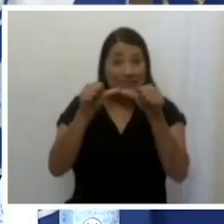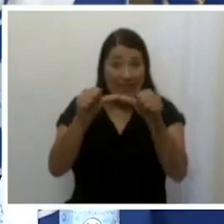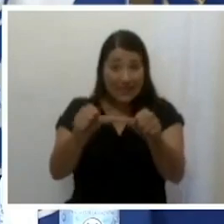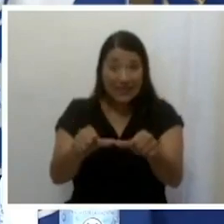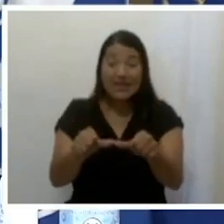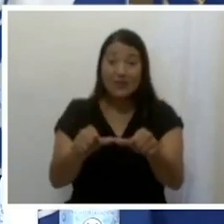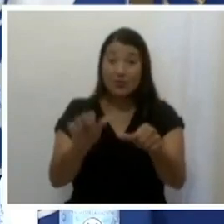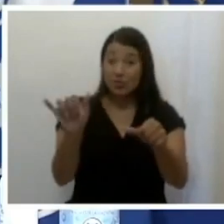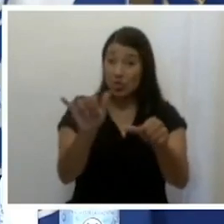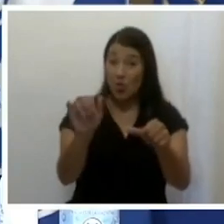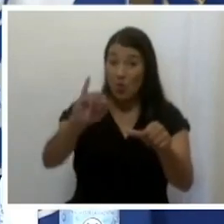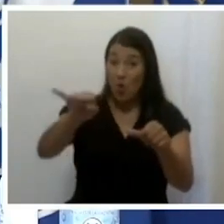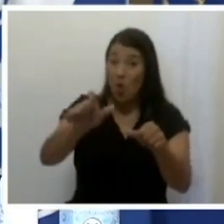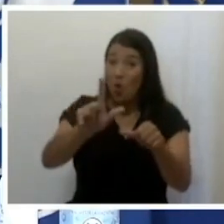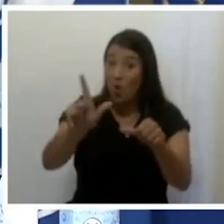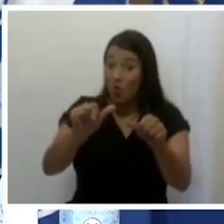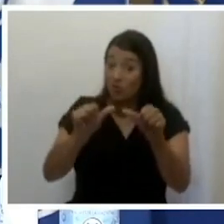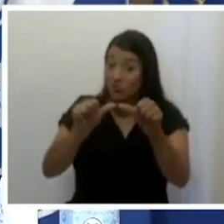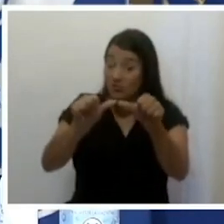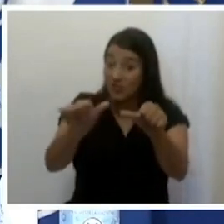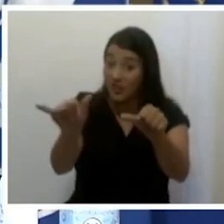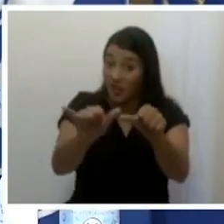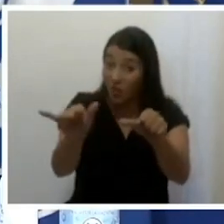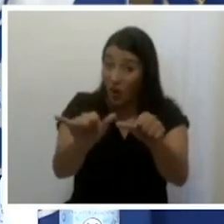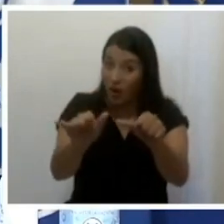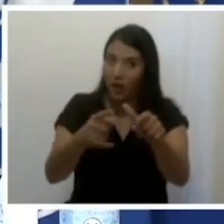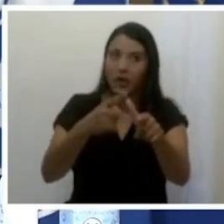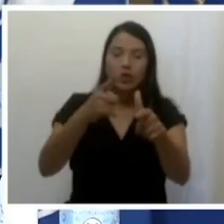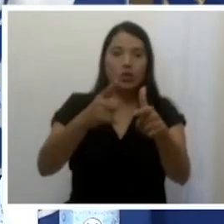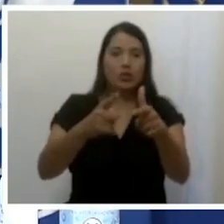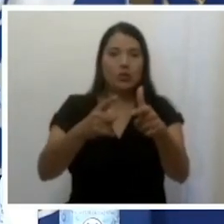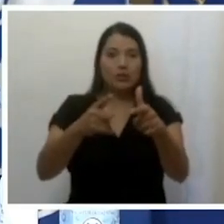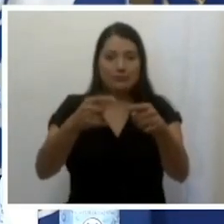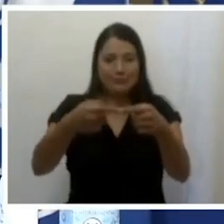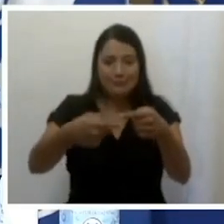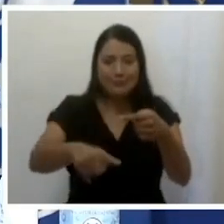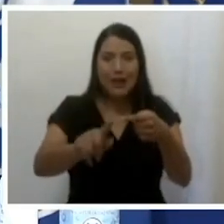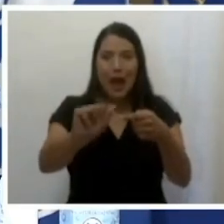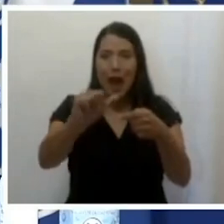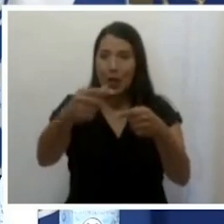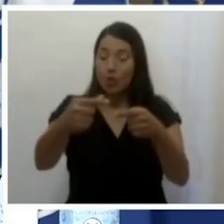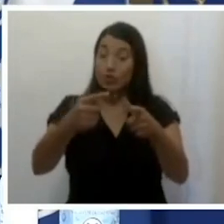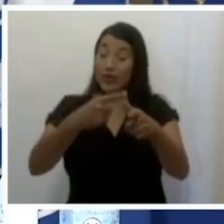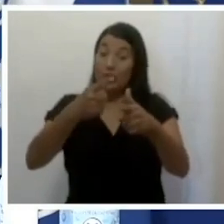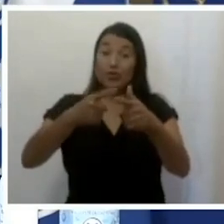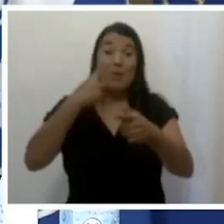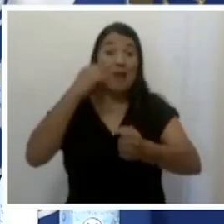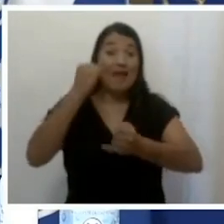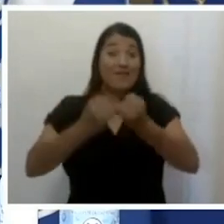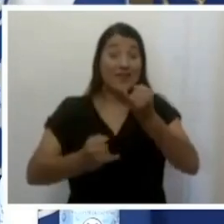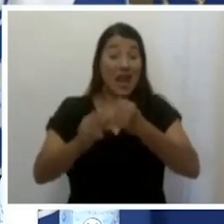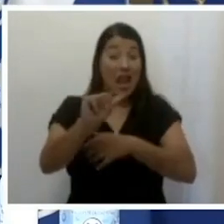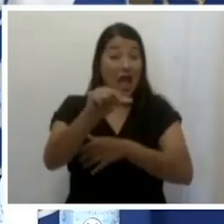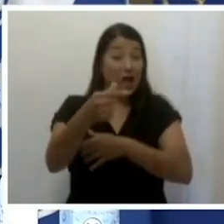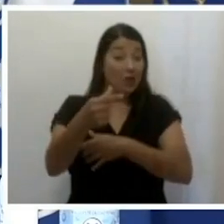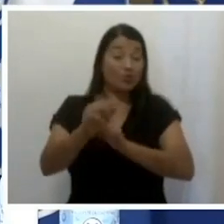que vivimos en el mes de julio, en el mes de agosto, ya para final del mes de agosto, habríamos saturado completamente,